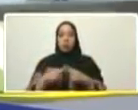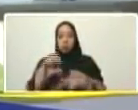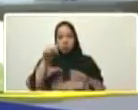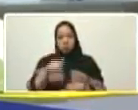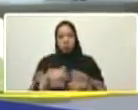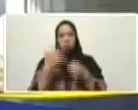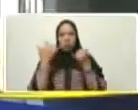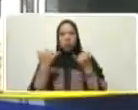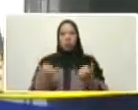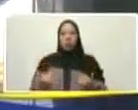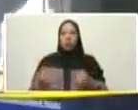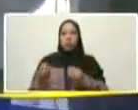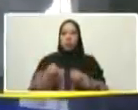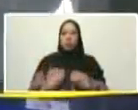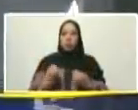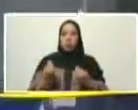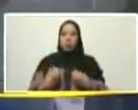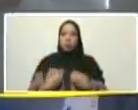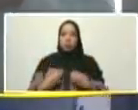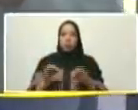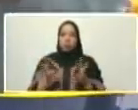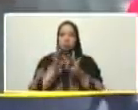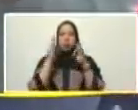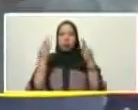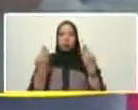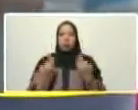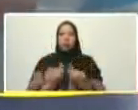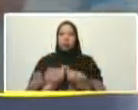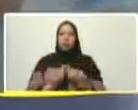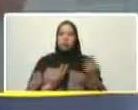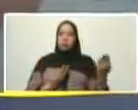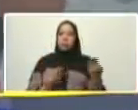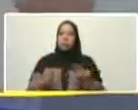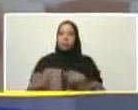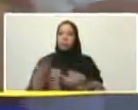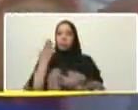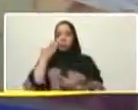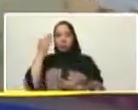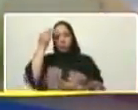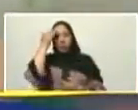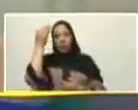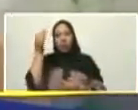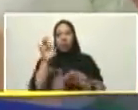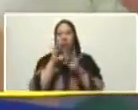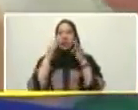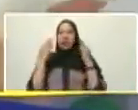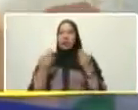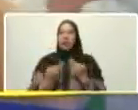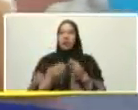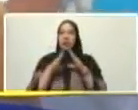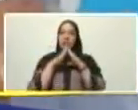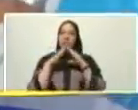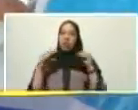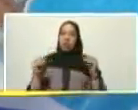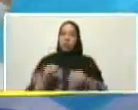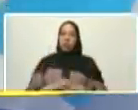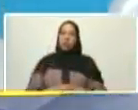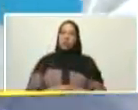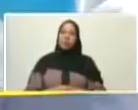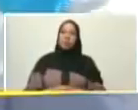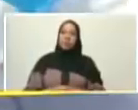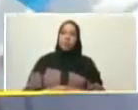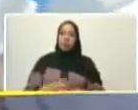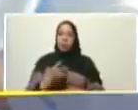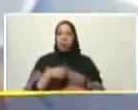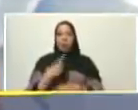momento la vivienda esta es la familia modelo hola Lisbeth saludos a ti y a toda la familia mis queridos